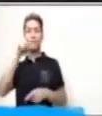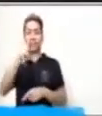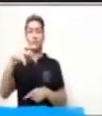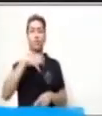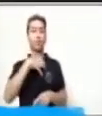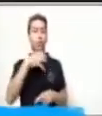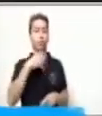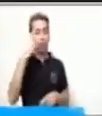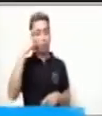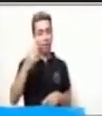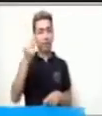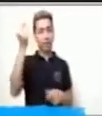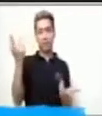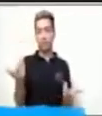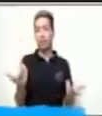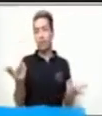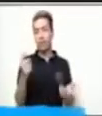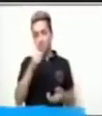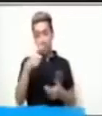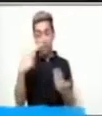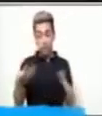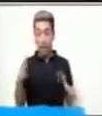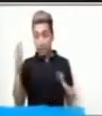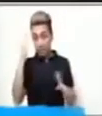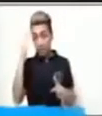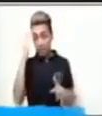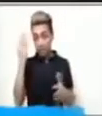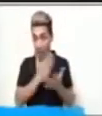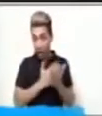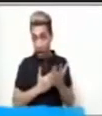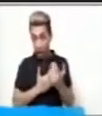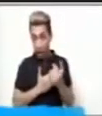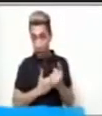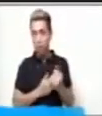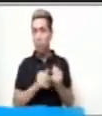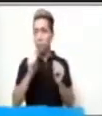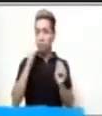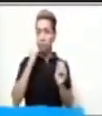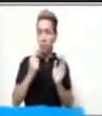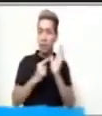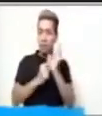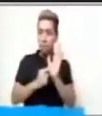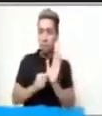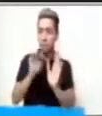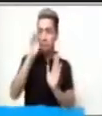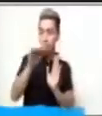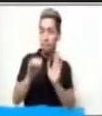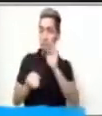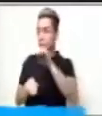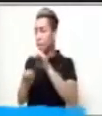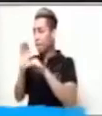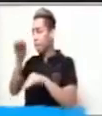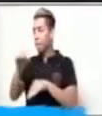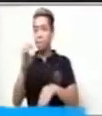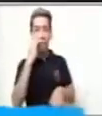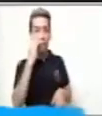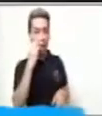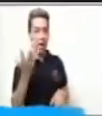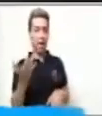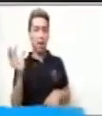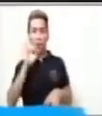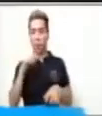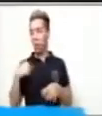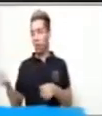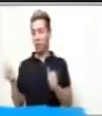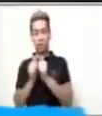e incluso si ya conoces algunas, muéstraselas o díselas a tu papá o a alguien